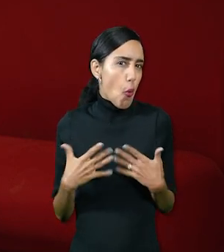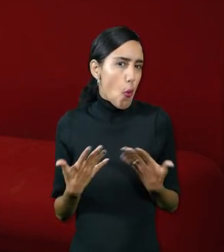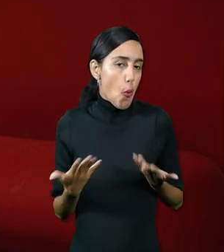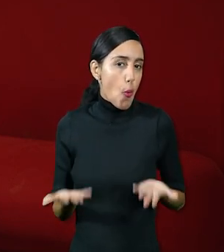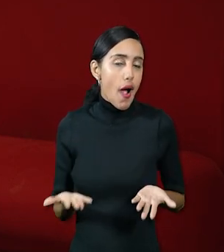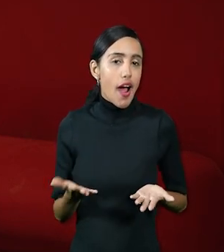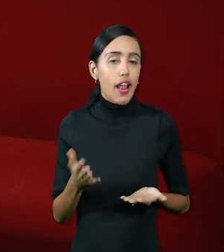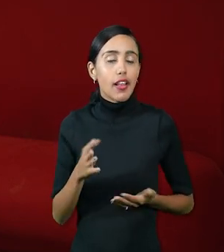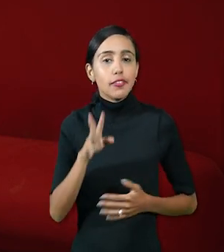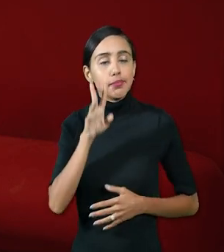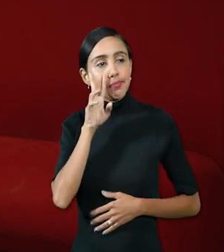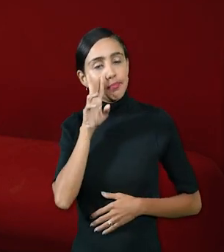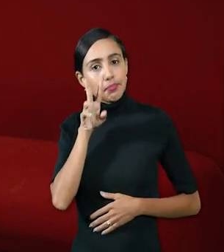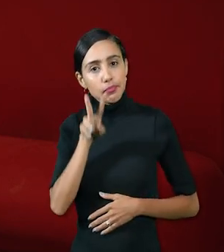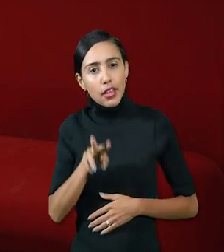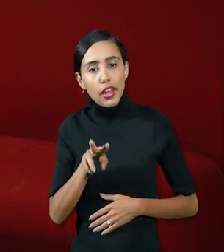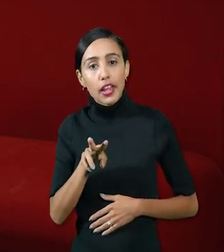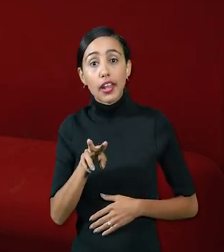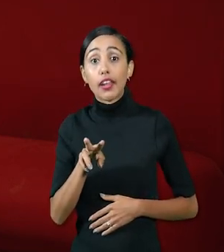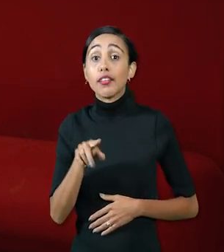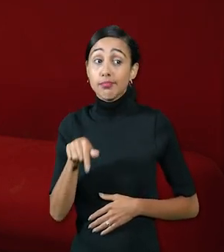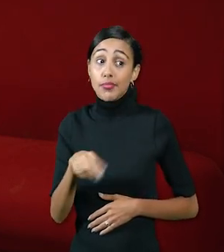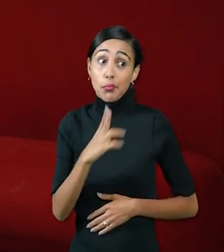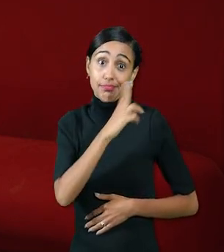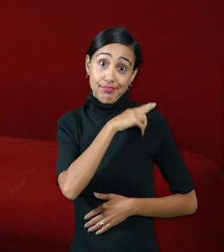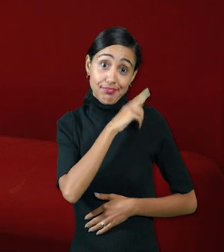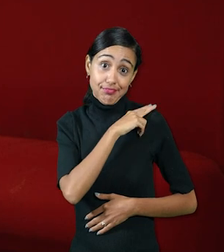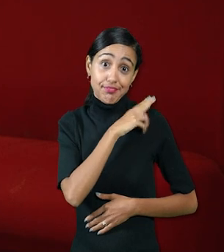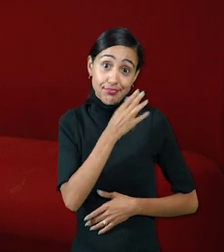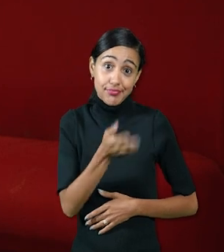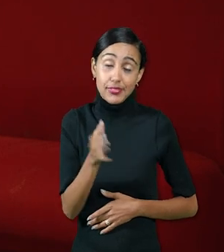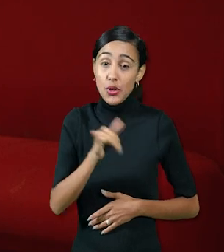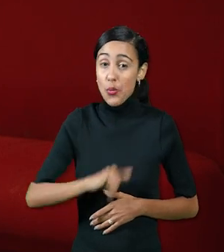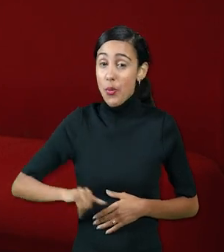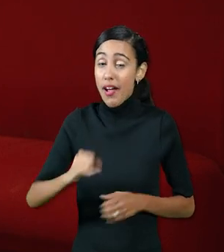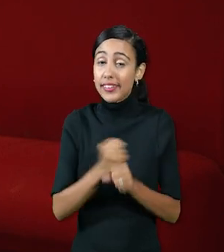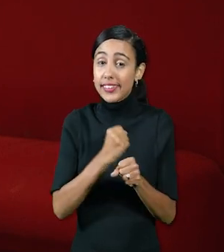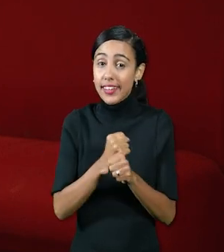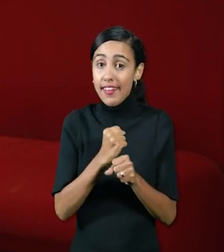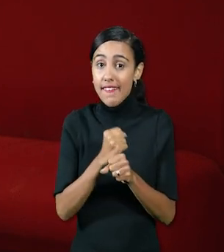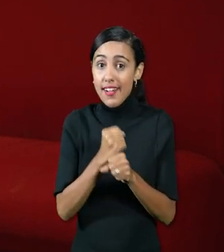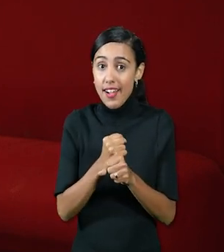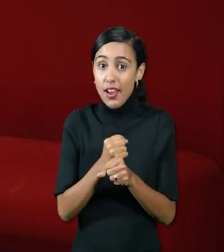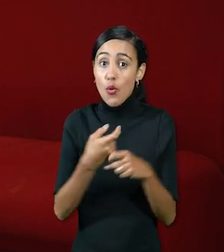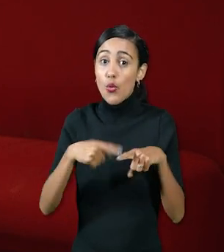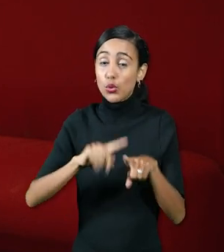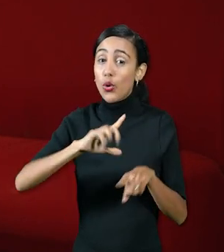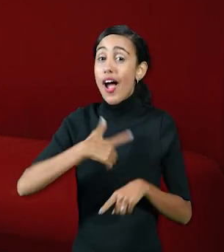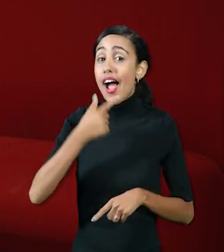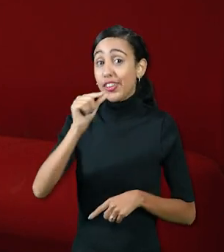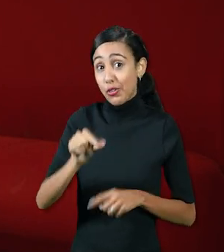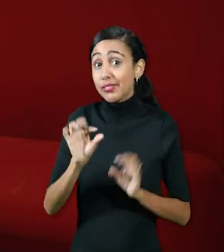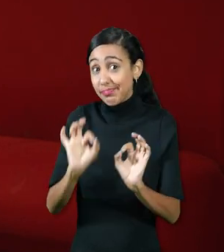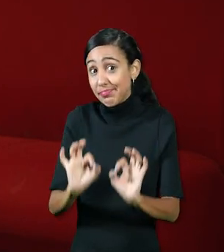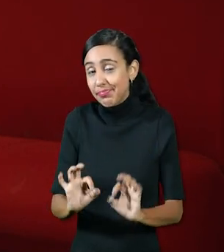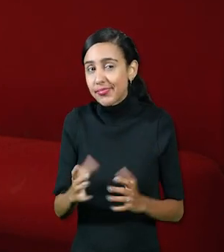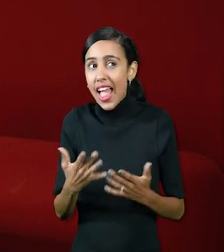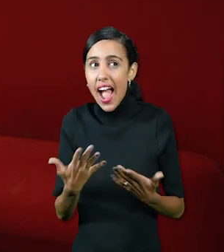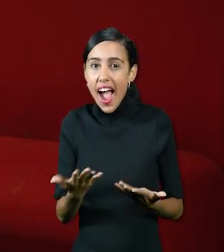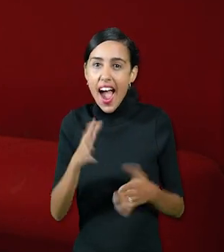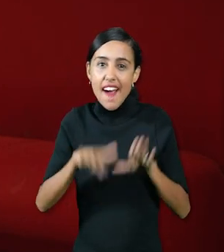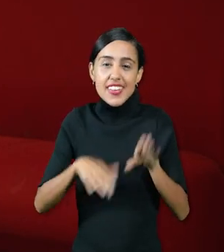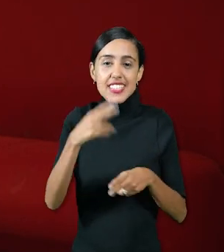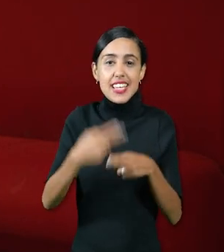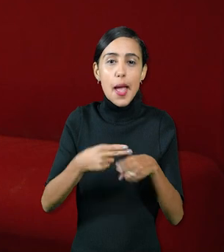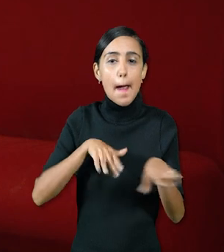observar, de dirigir y de trabajar con los actores precisamente A veces se le llama